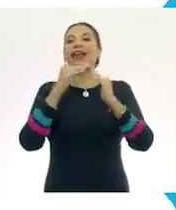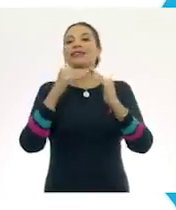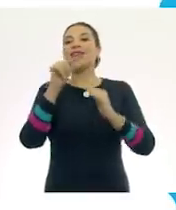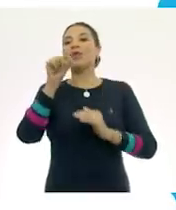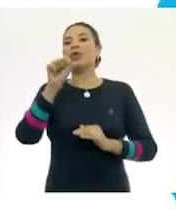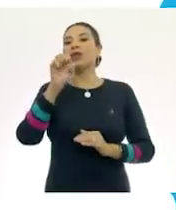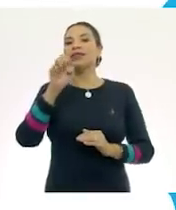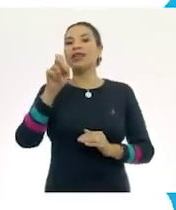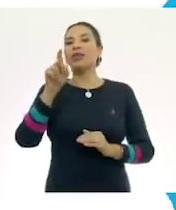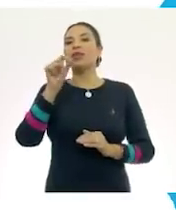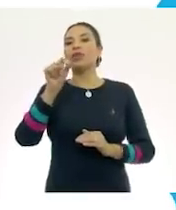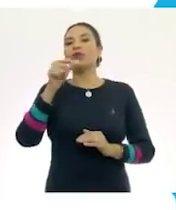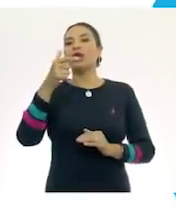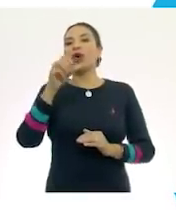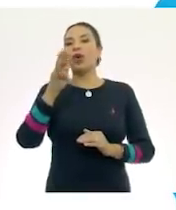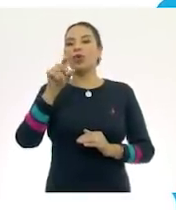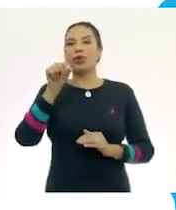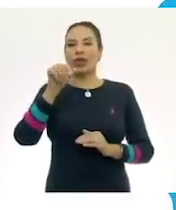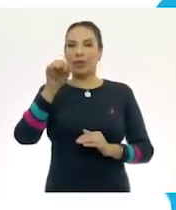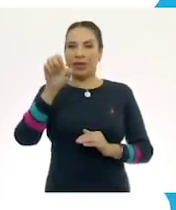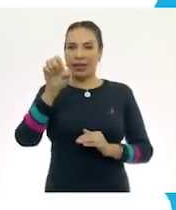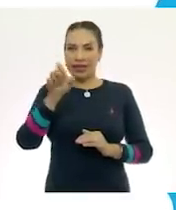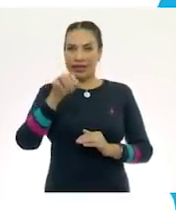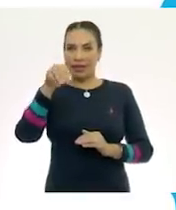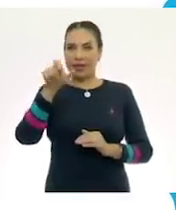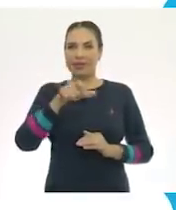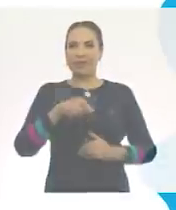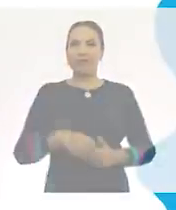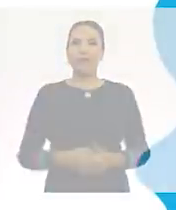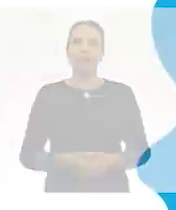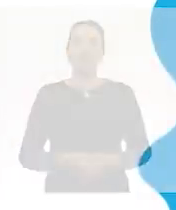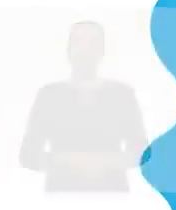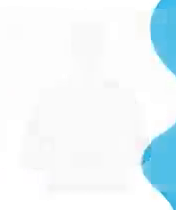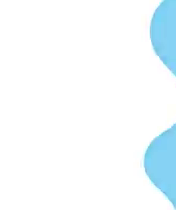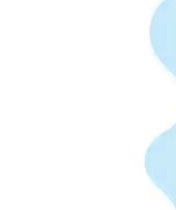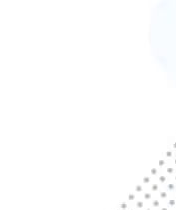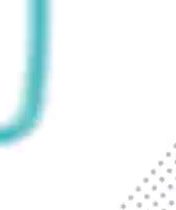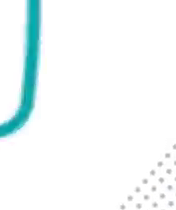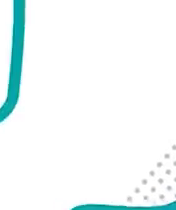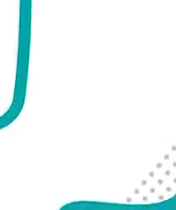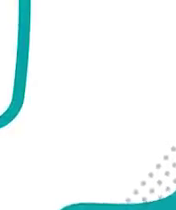aprendeencasa.cep.gov.mx